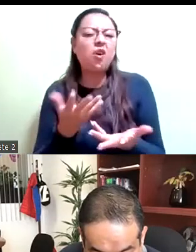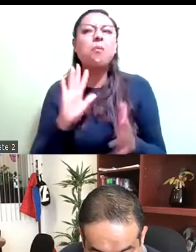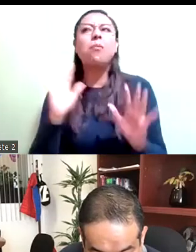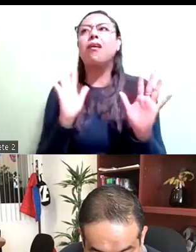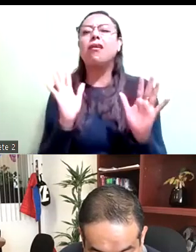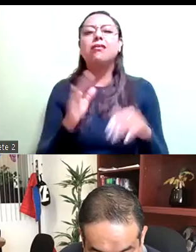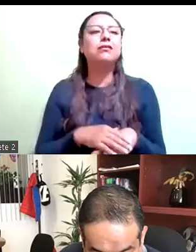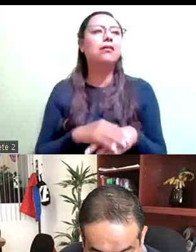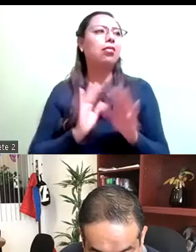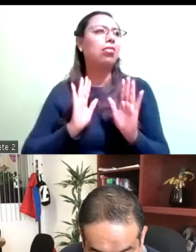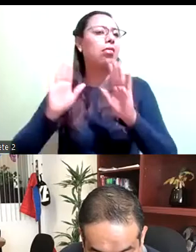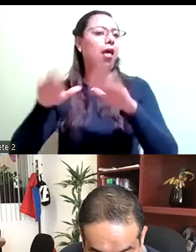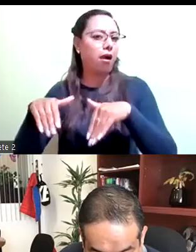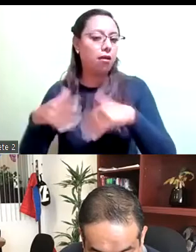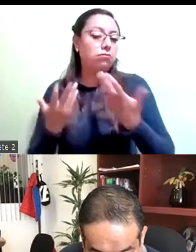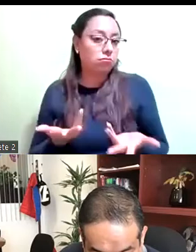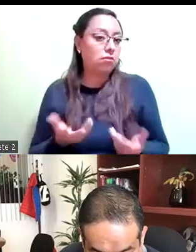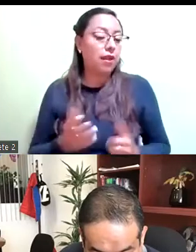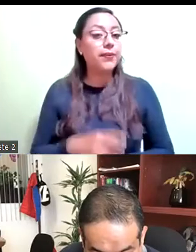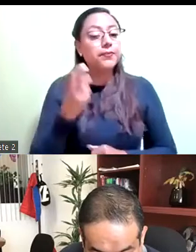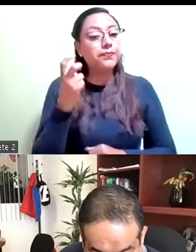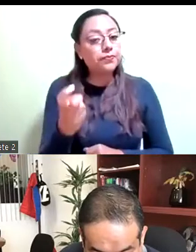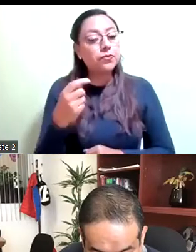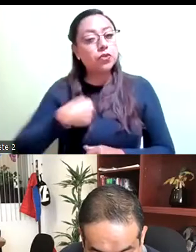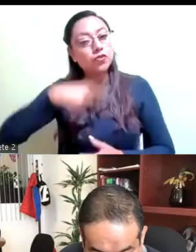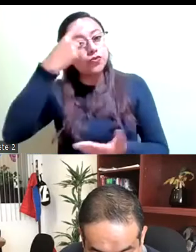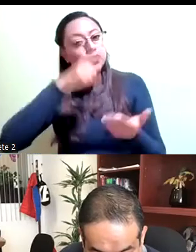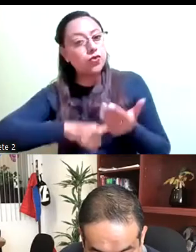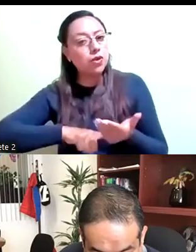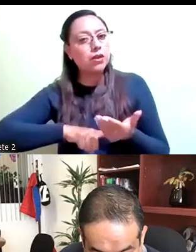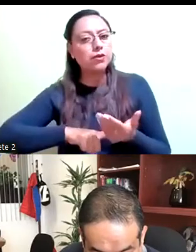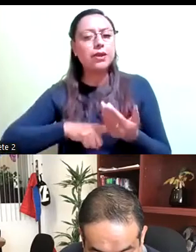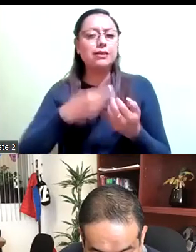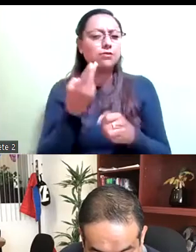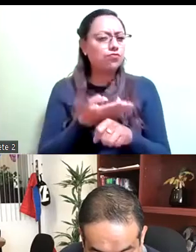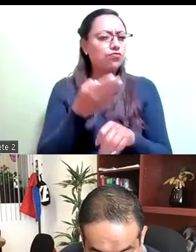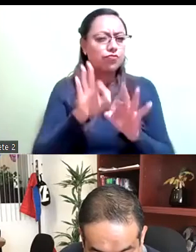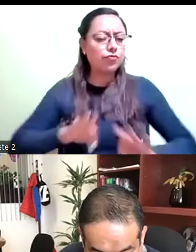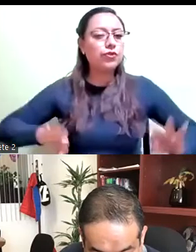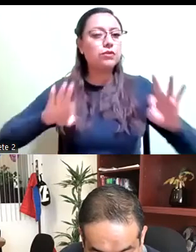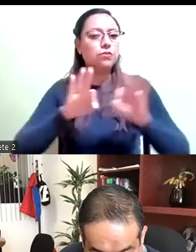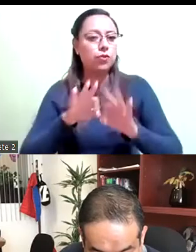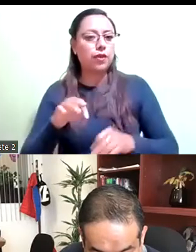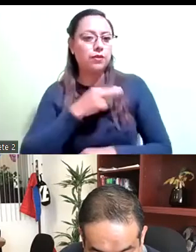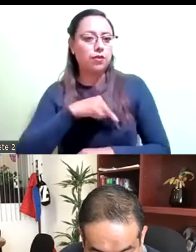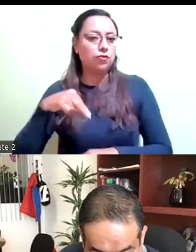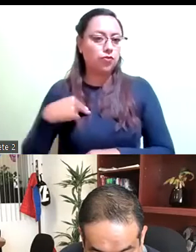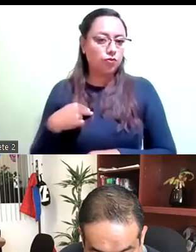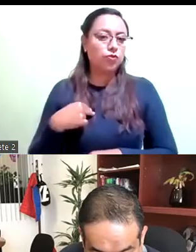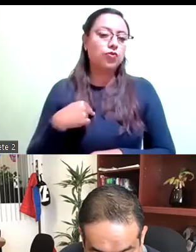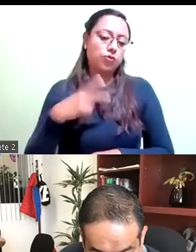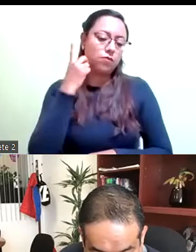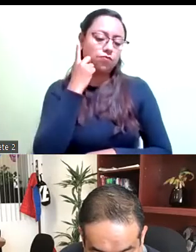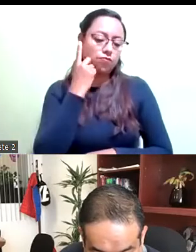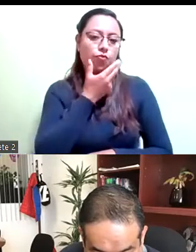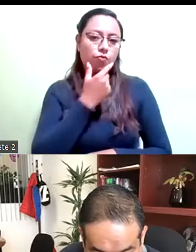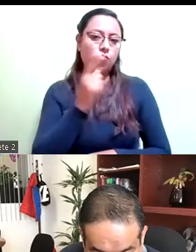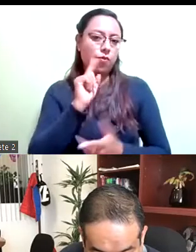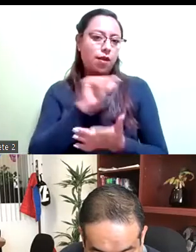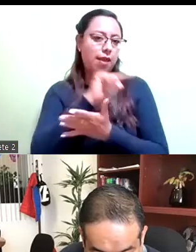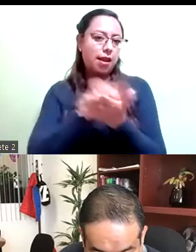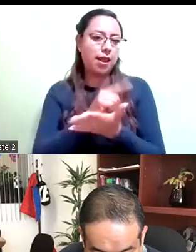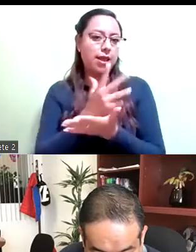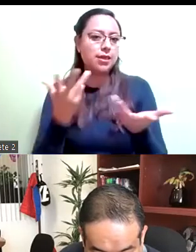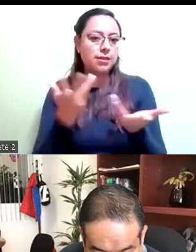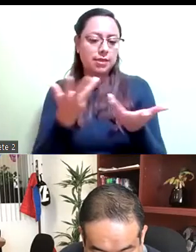es parte, más bien considero que eso es parte fundamental de nuestro quehacer legislativo. Entonces, sí me gustaría ahorita que vamos